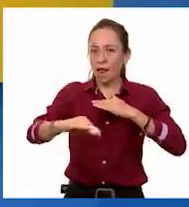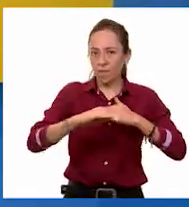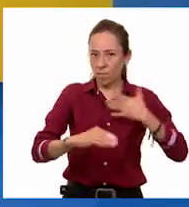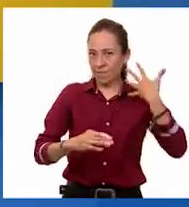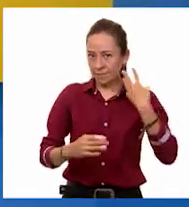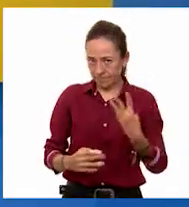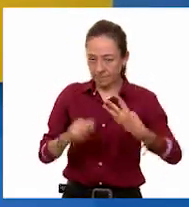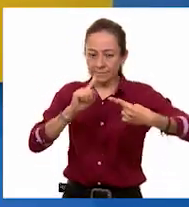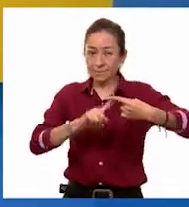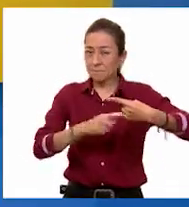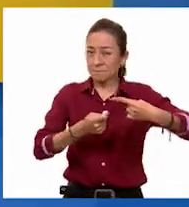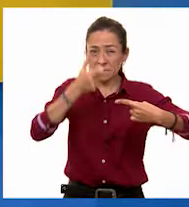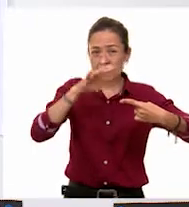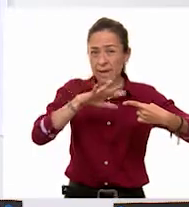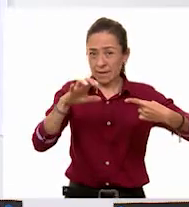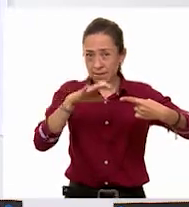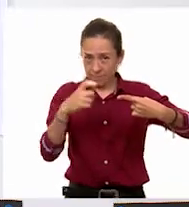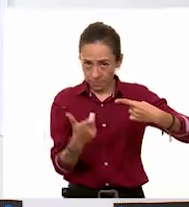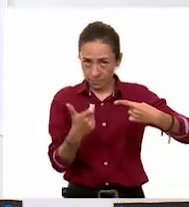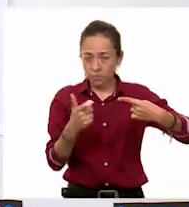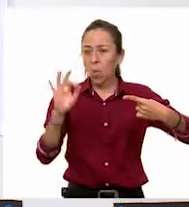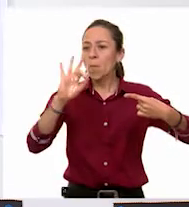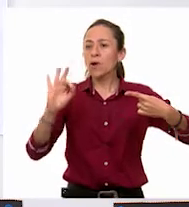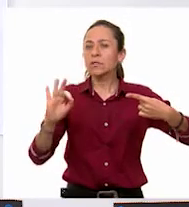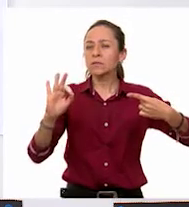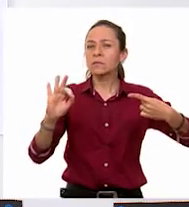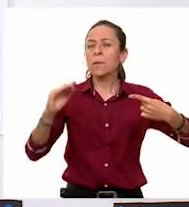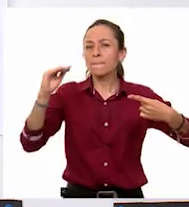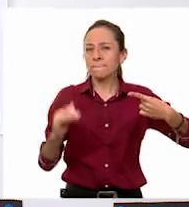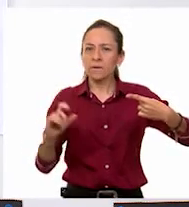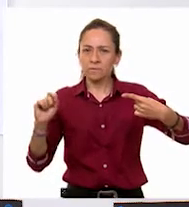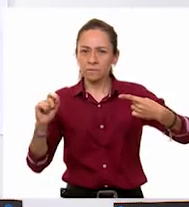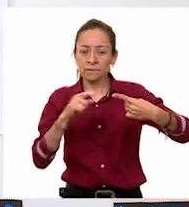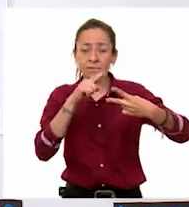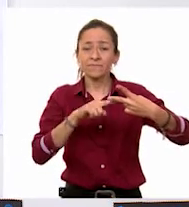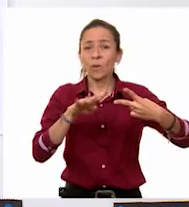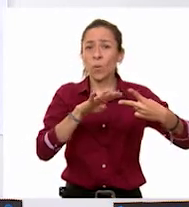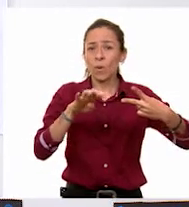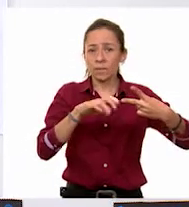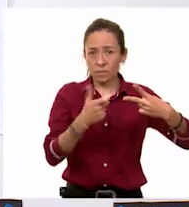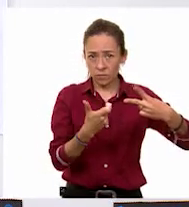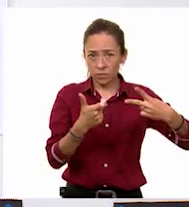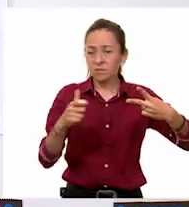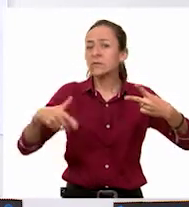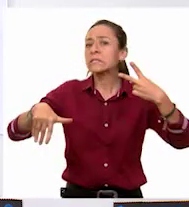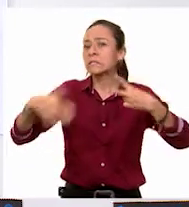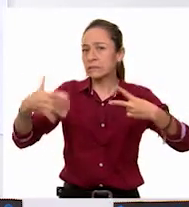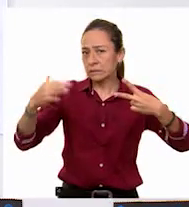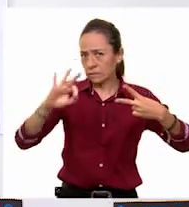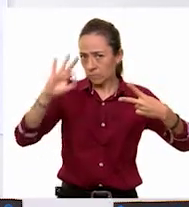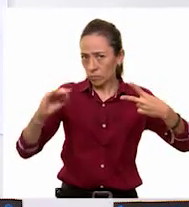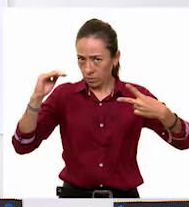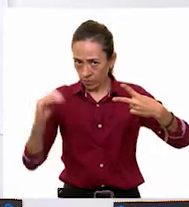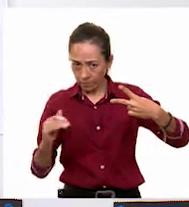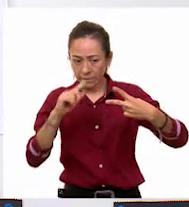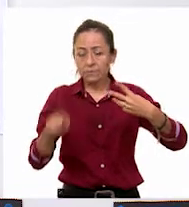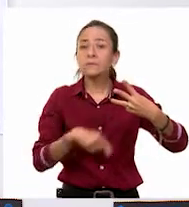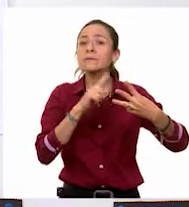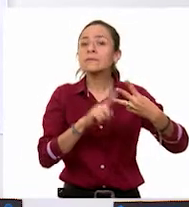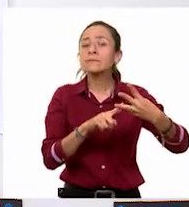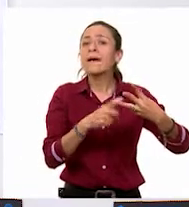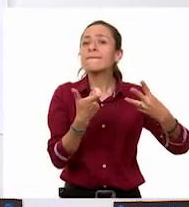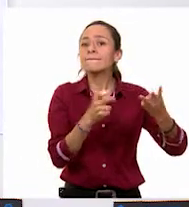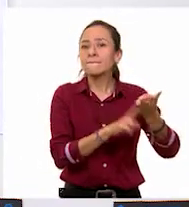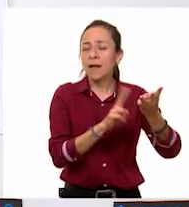500 pesos y tiene un descuento del 20%. La segunda vale 400 y tiene un descuento del 15%. Y la tercera vale